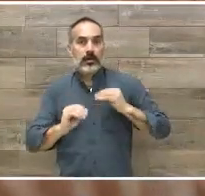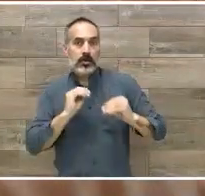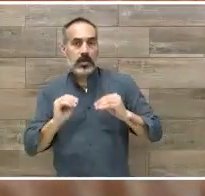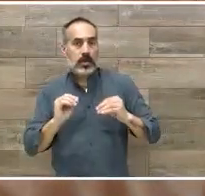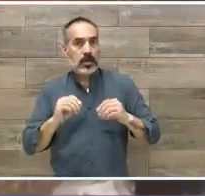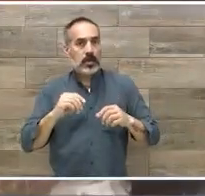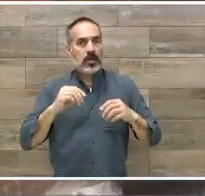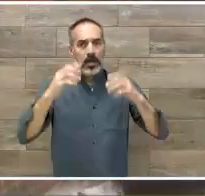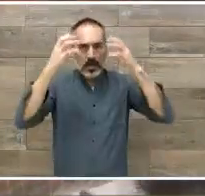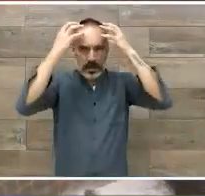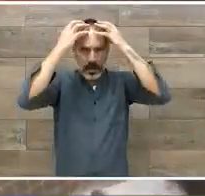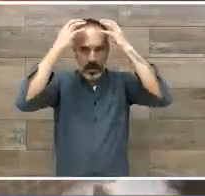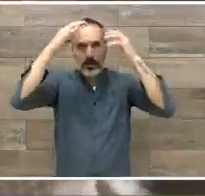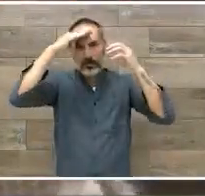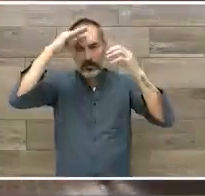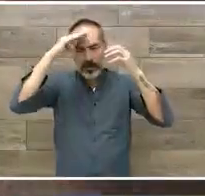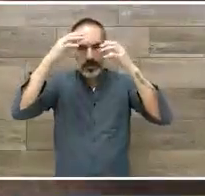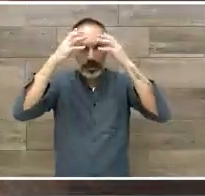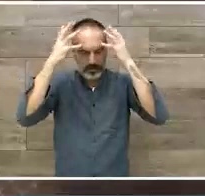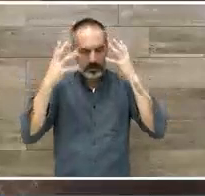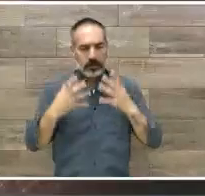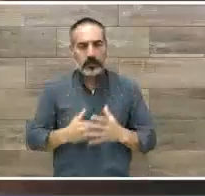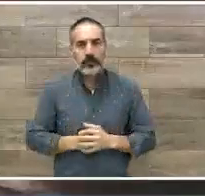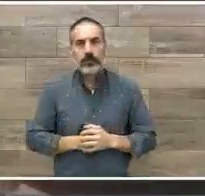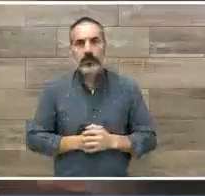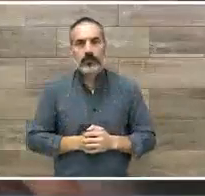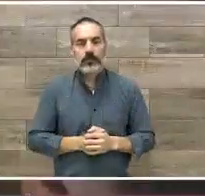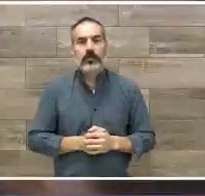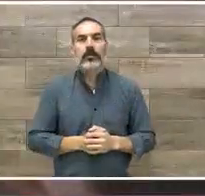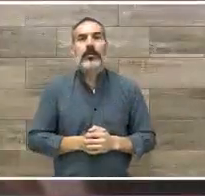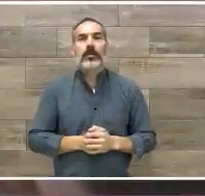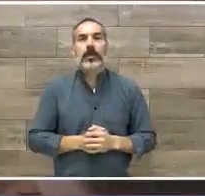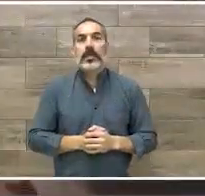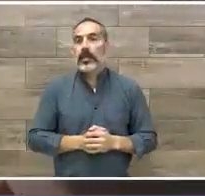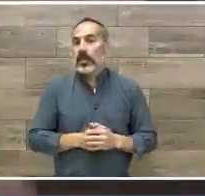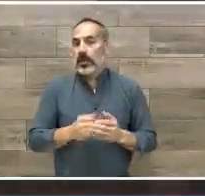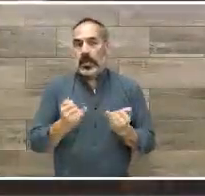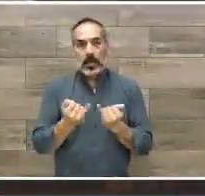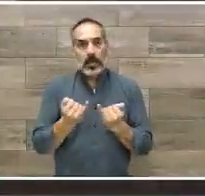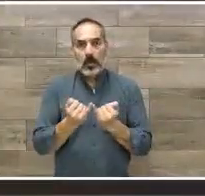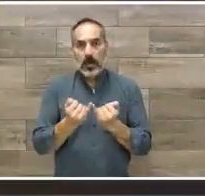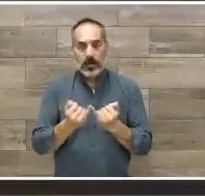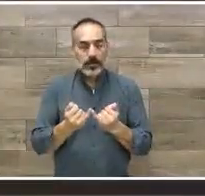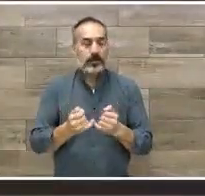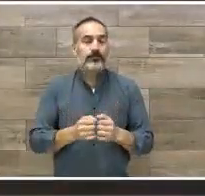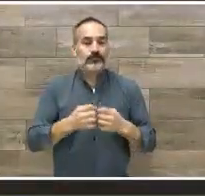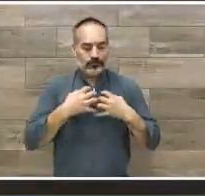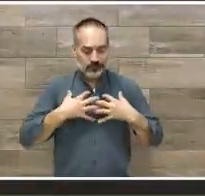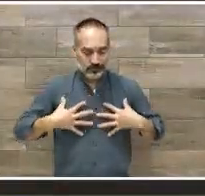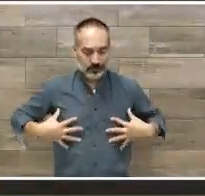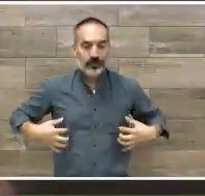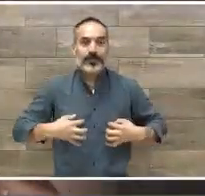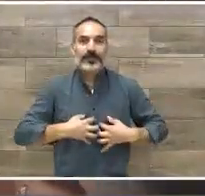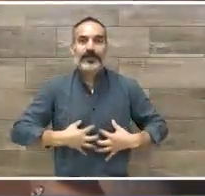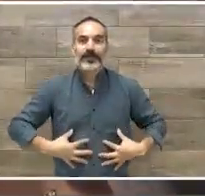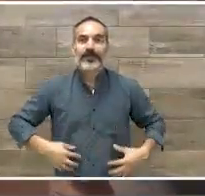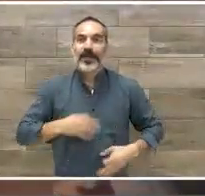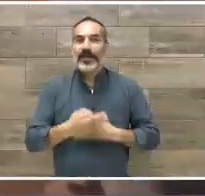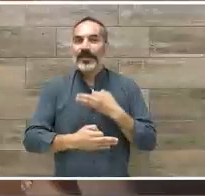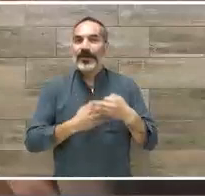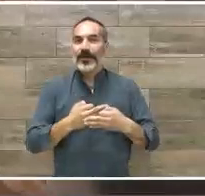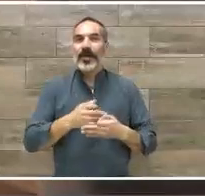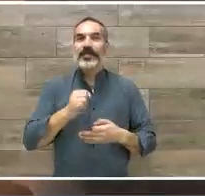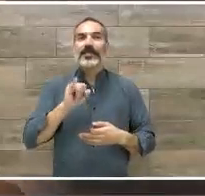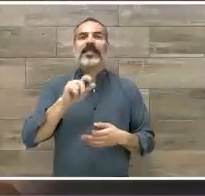Podría decirse que a estas edades el sistema nervioso central es como una esponja cuyo ritmo de desarrollo es